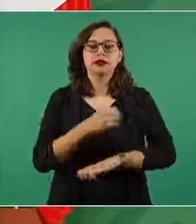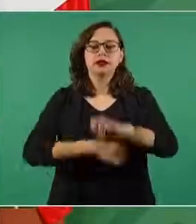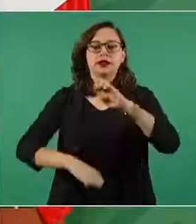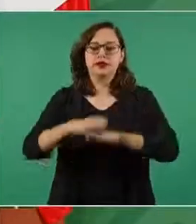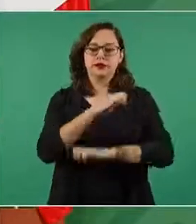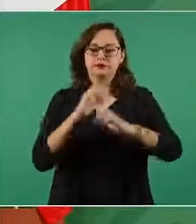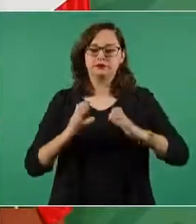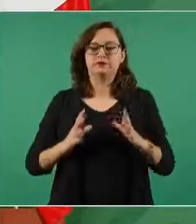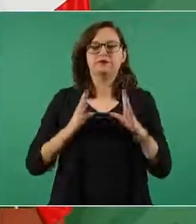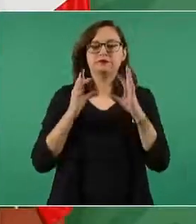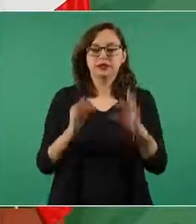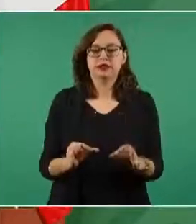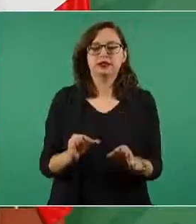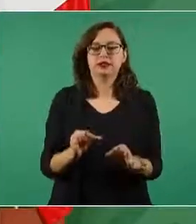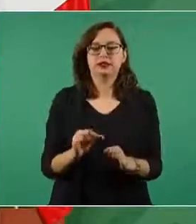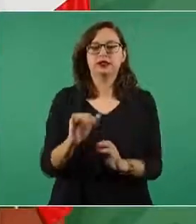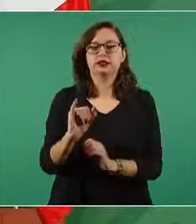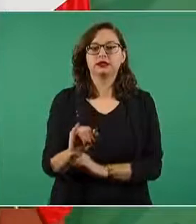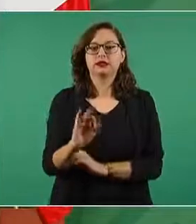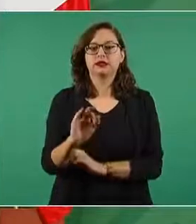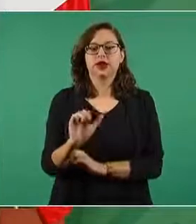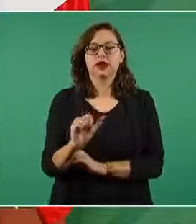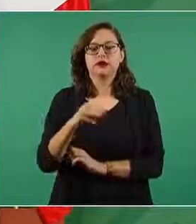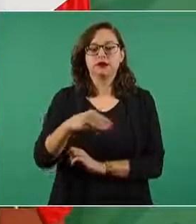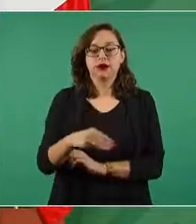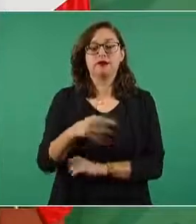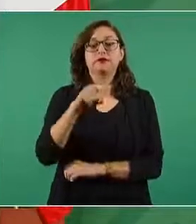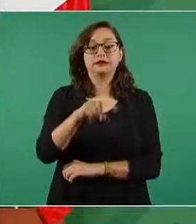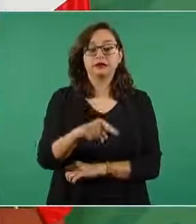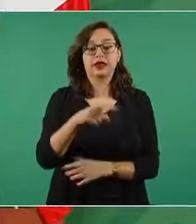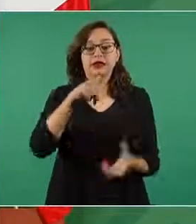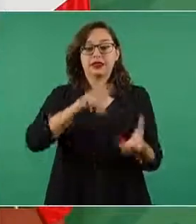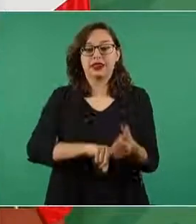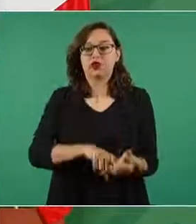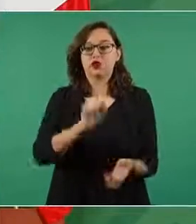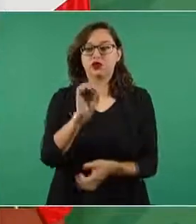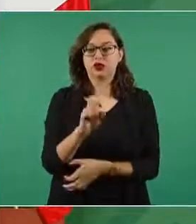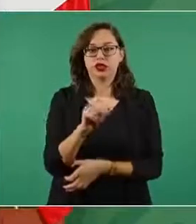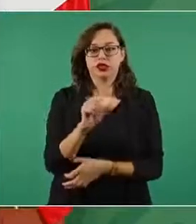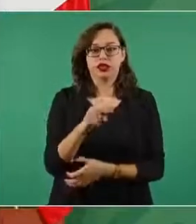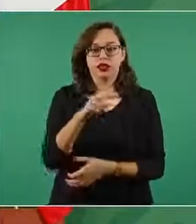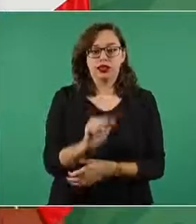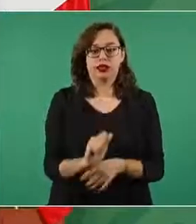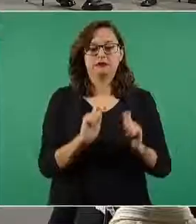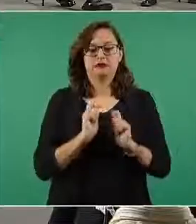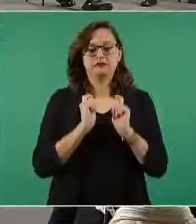es de la Secretaría de la Defensa porque si no los